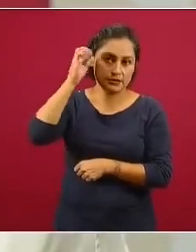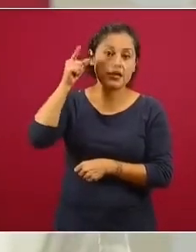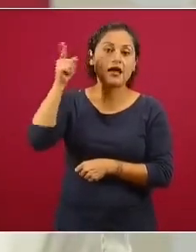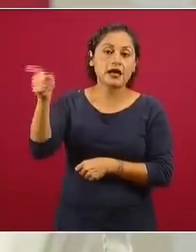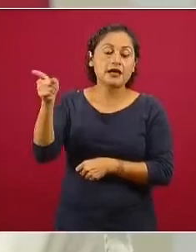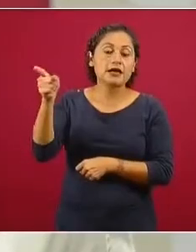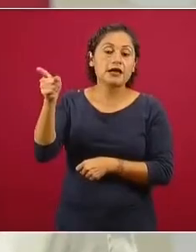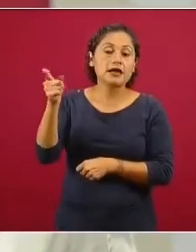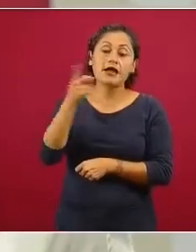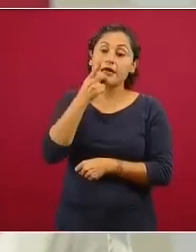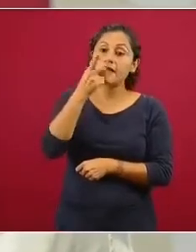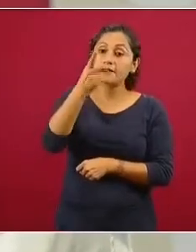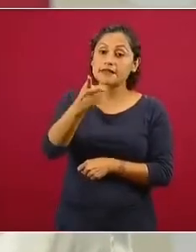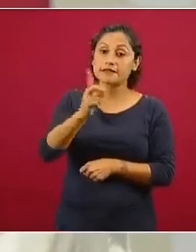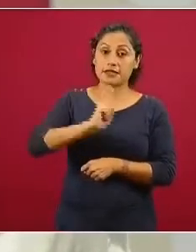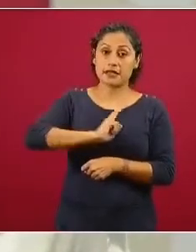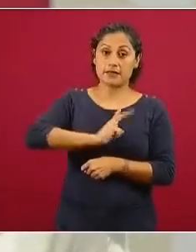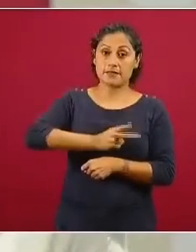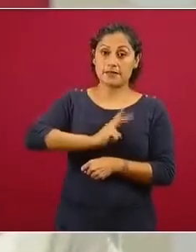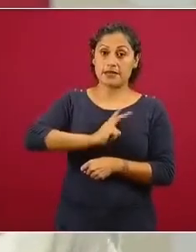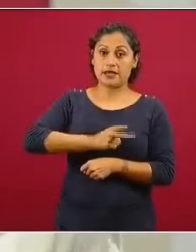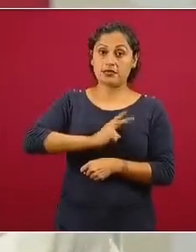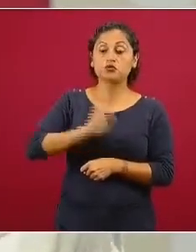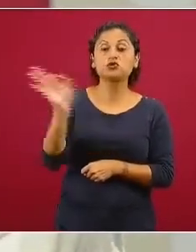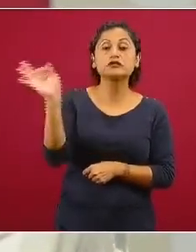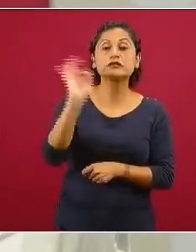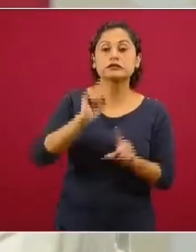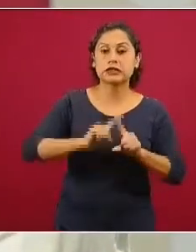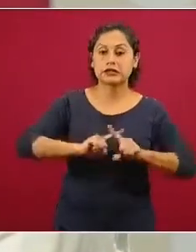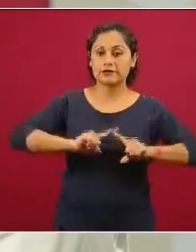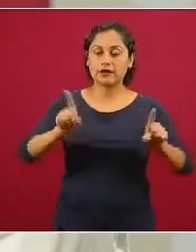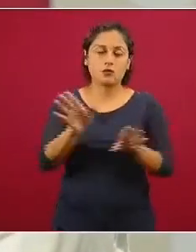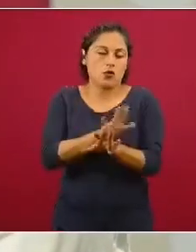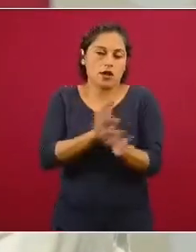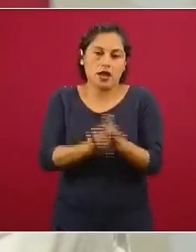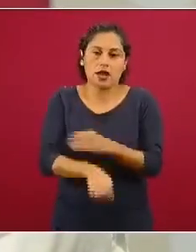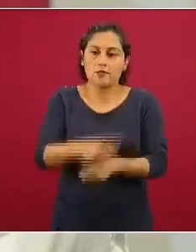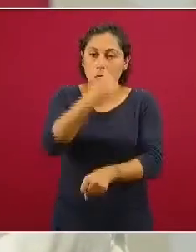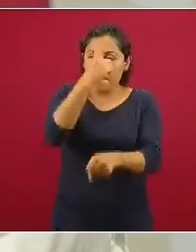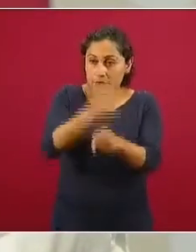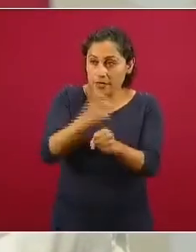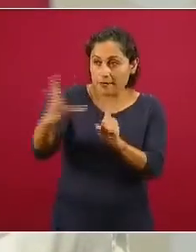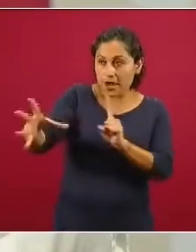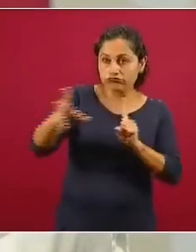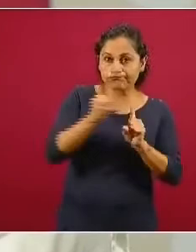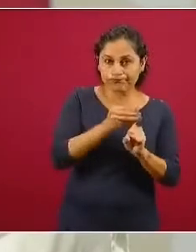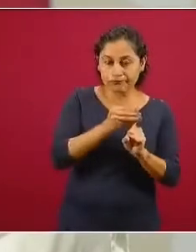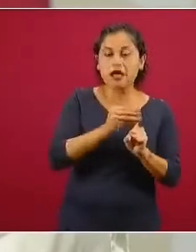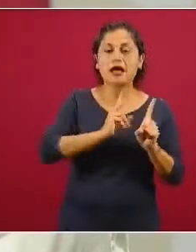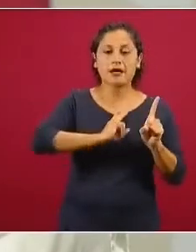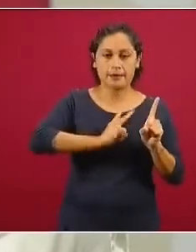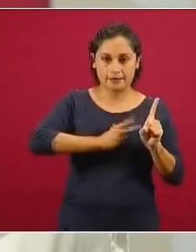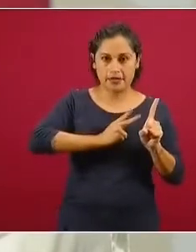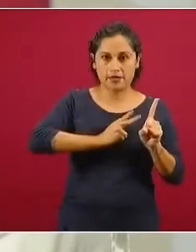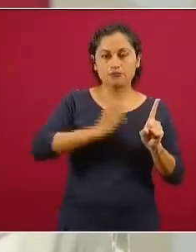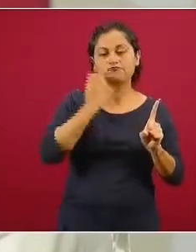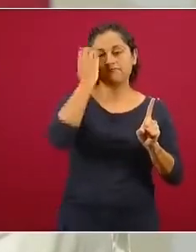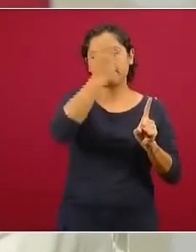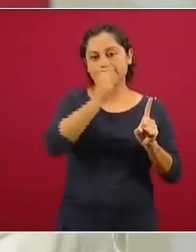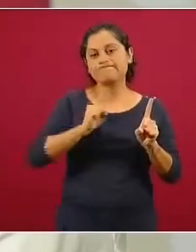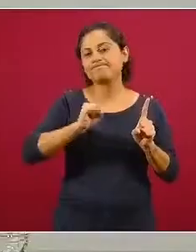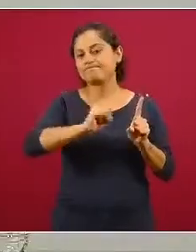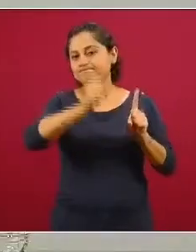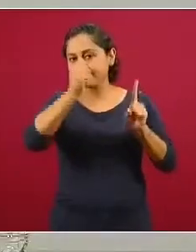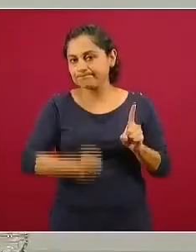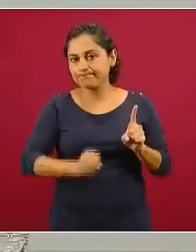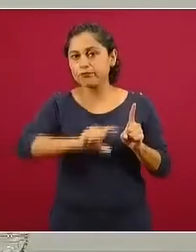que no sea el mismo virus que de la primera infección, porque esto más que una reinfección demostraría una infección